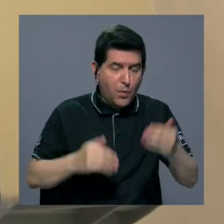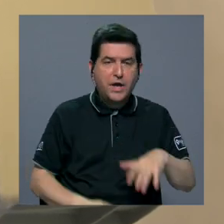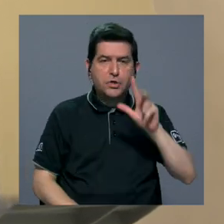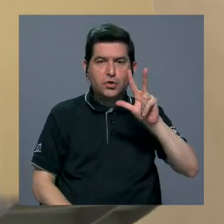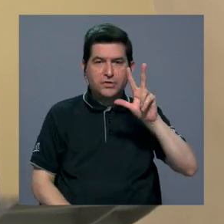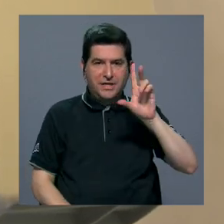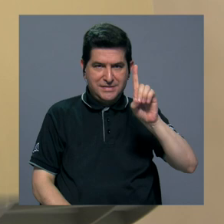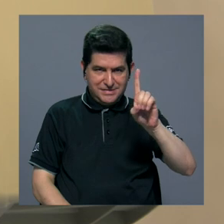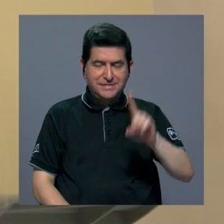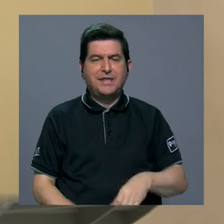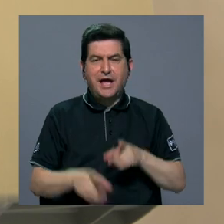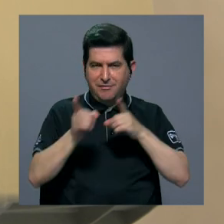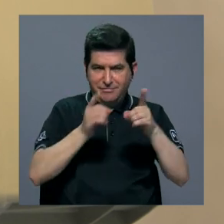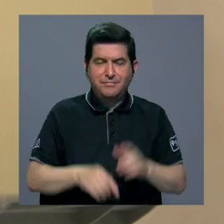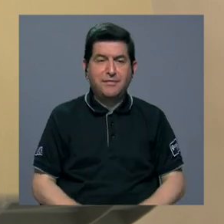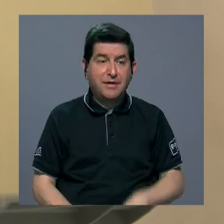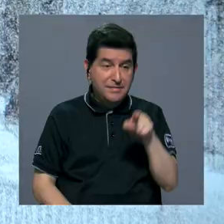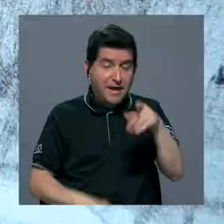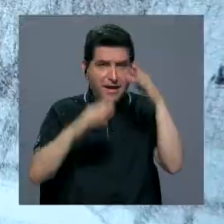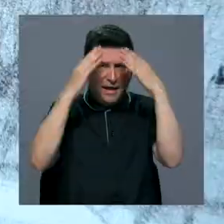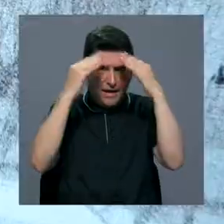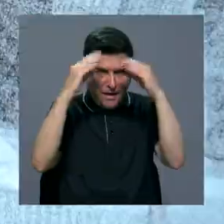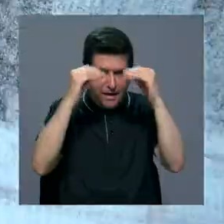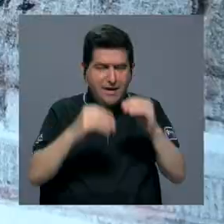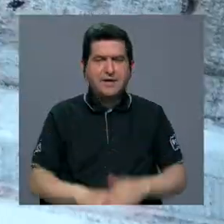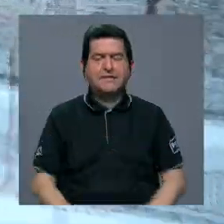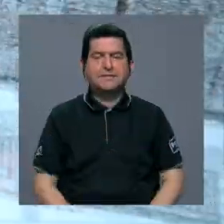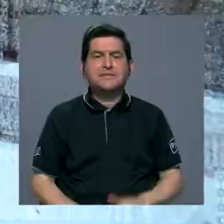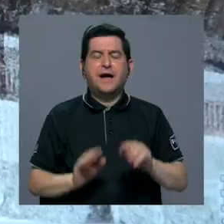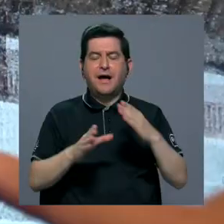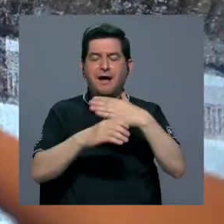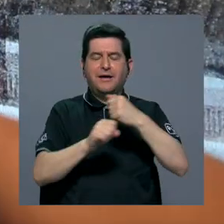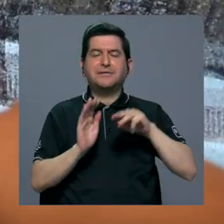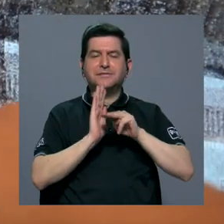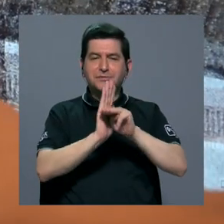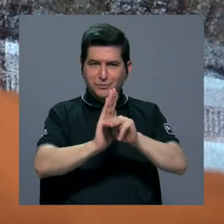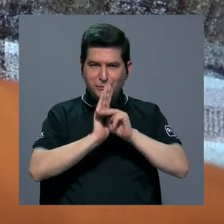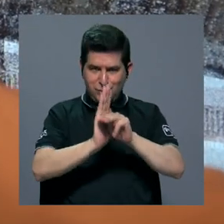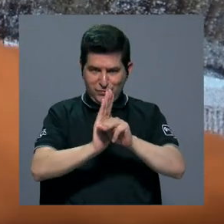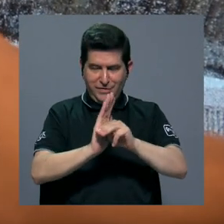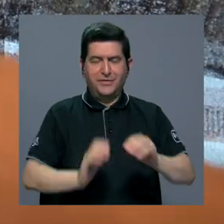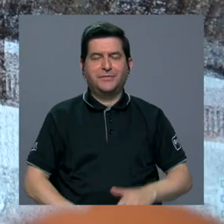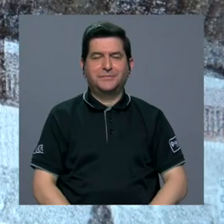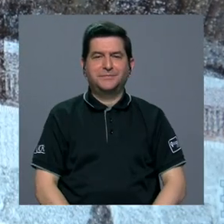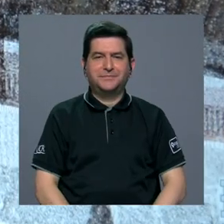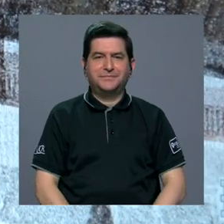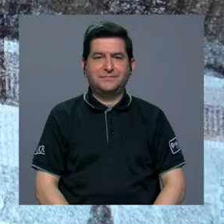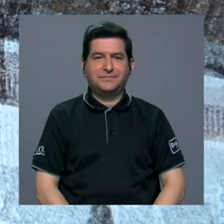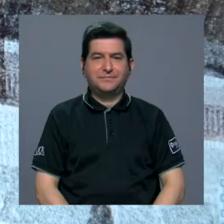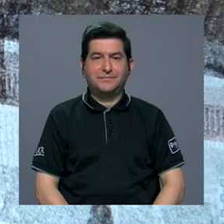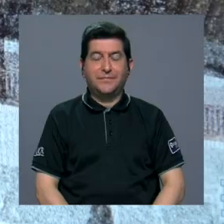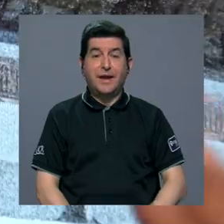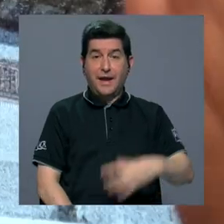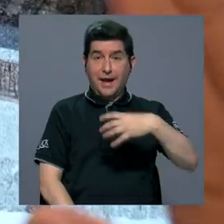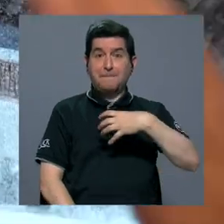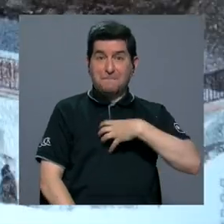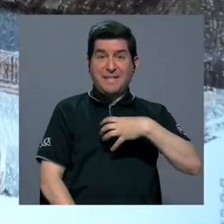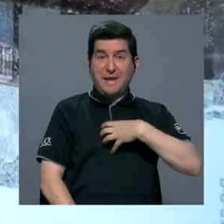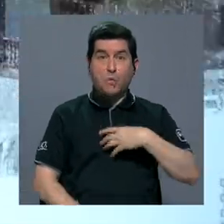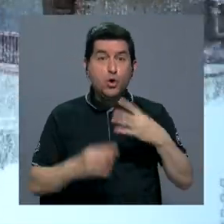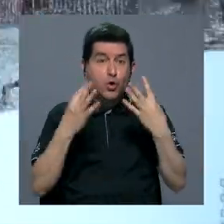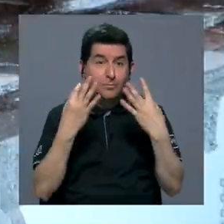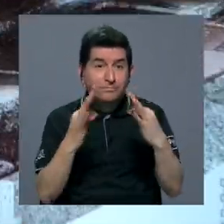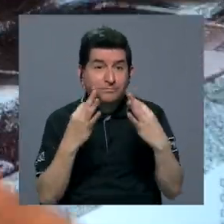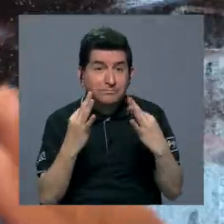partir de esa nube de puntos, lo que se describe, se realizan los modelos. Y al menos en patrimonio, lo que se